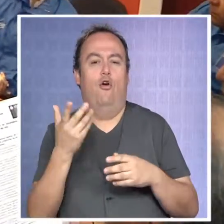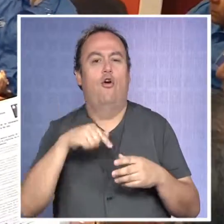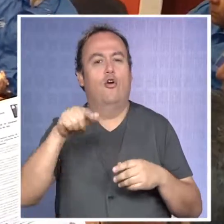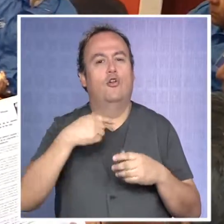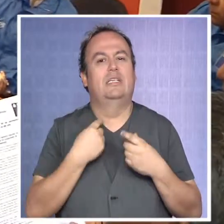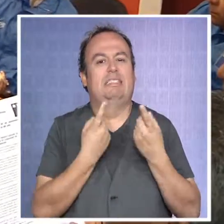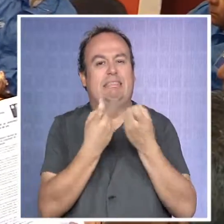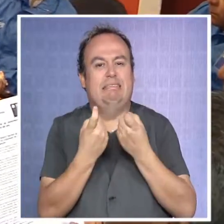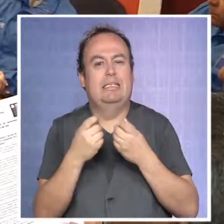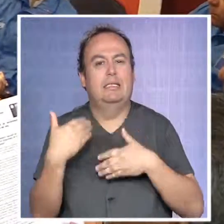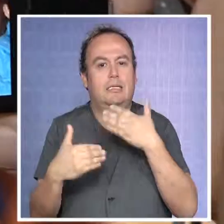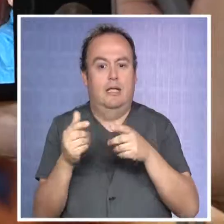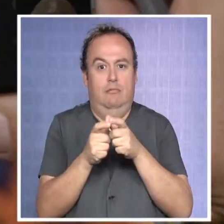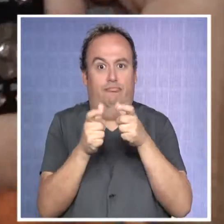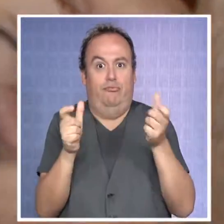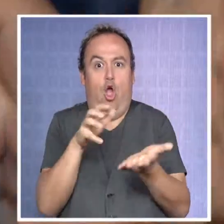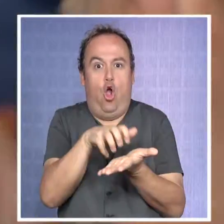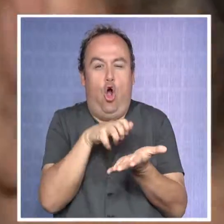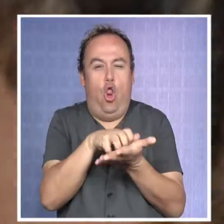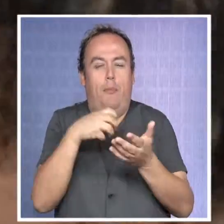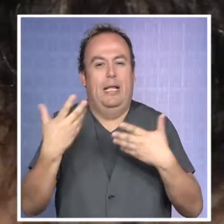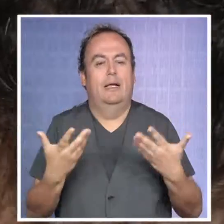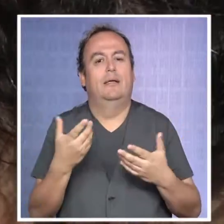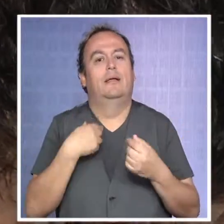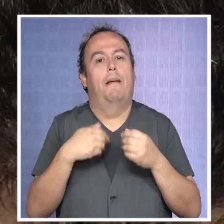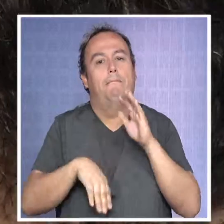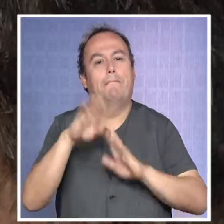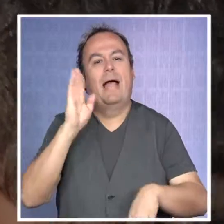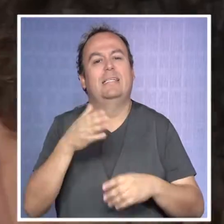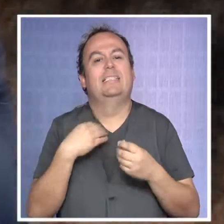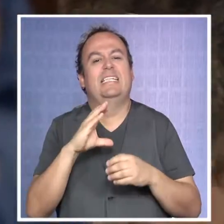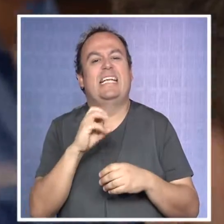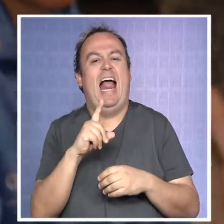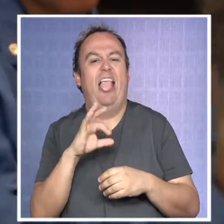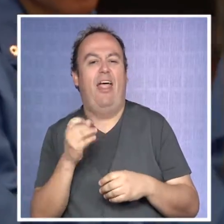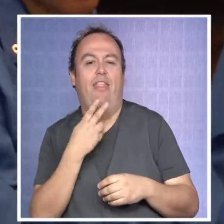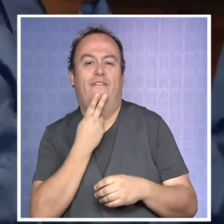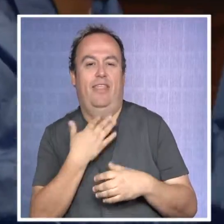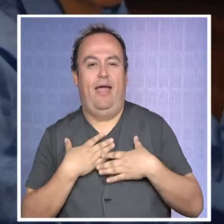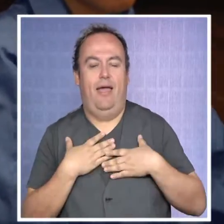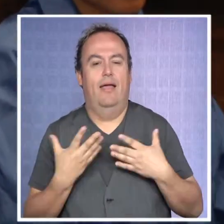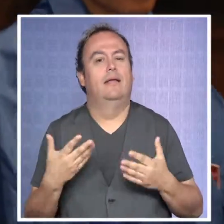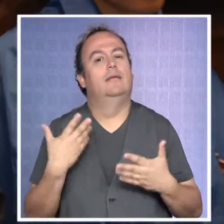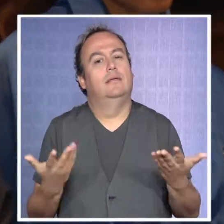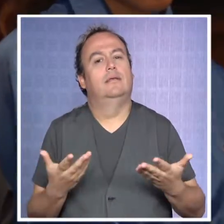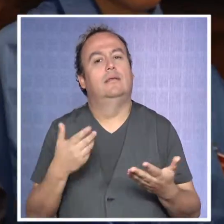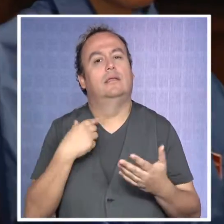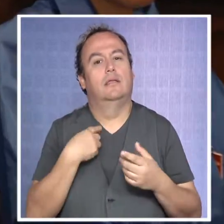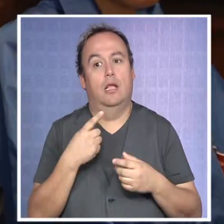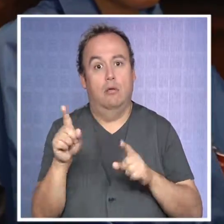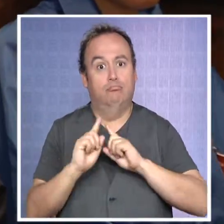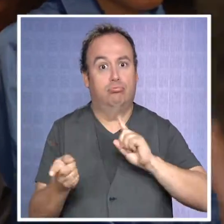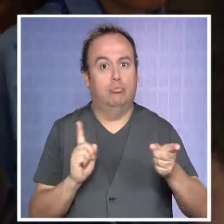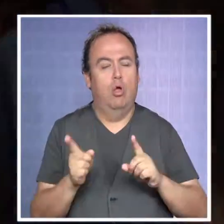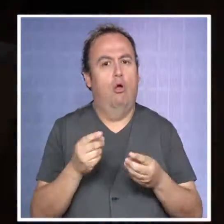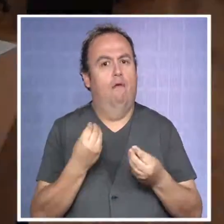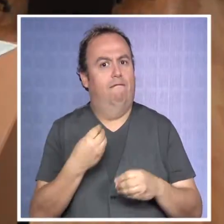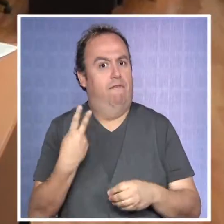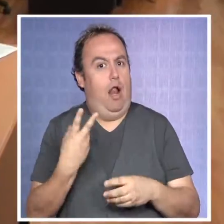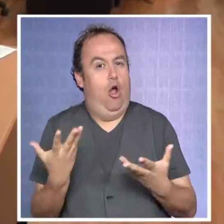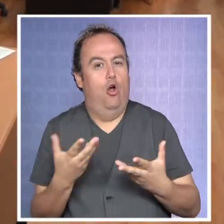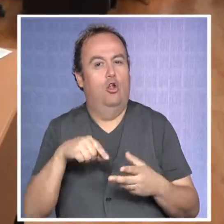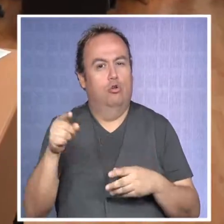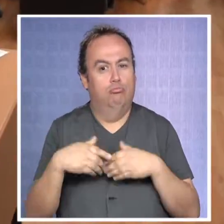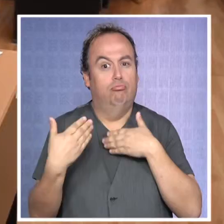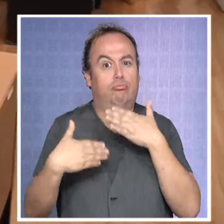para un crecimiento económico que permita ofrecer mejor calidad de vida. Su gestión es valorada y existe interés